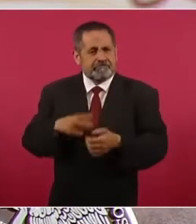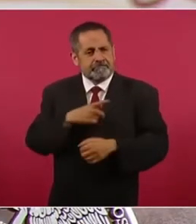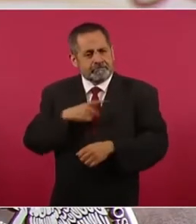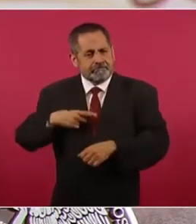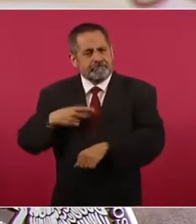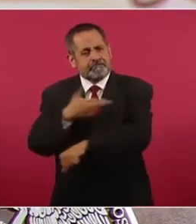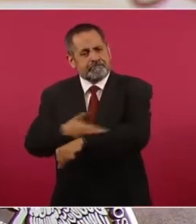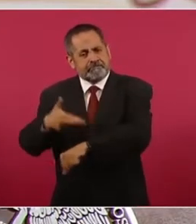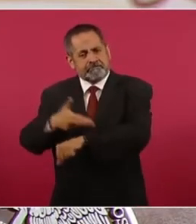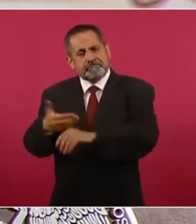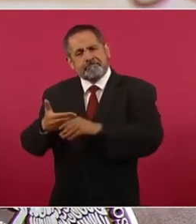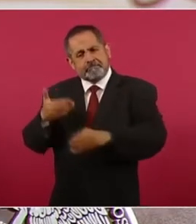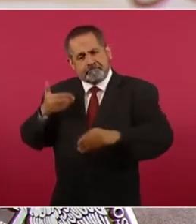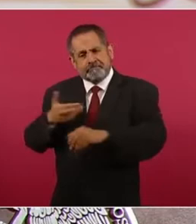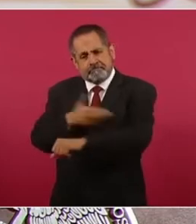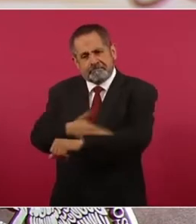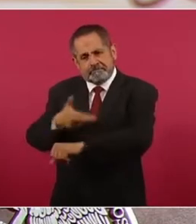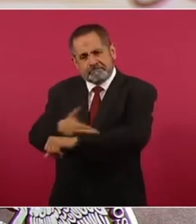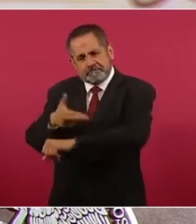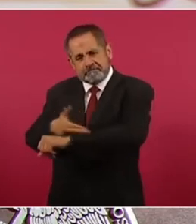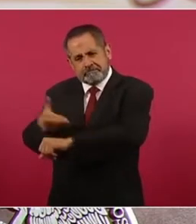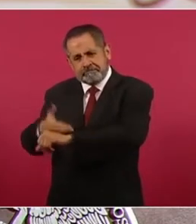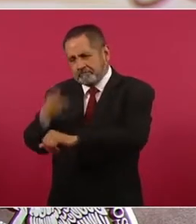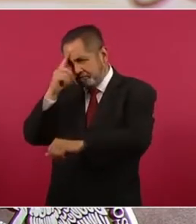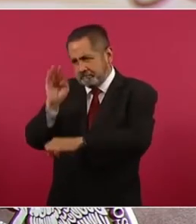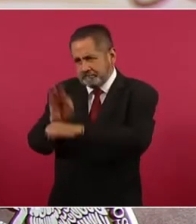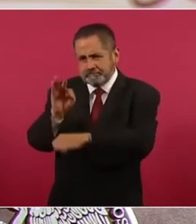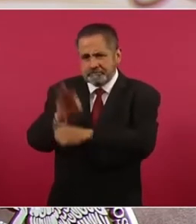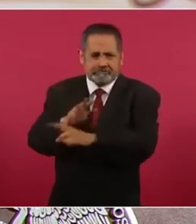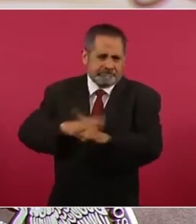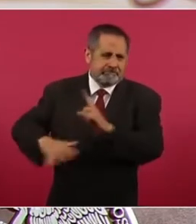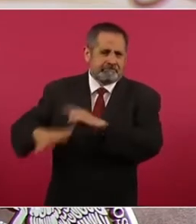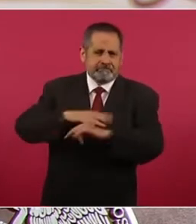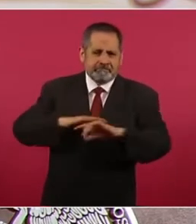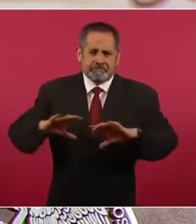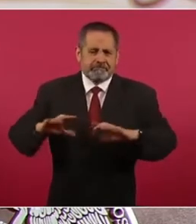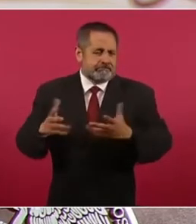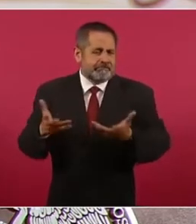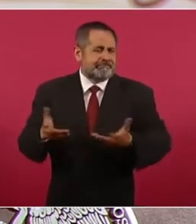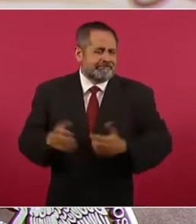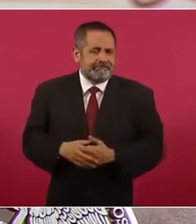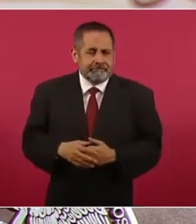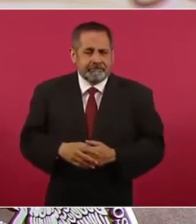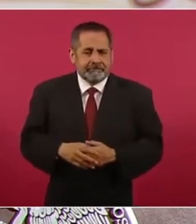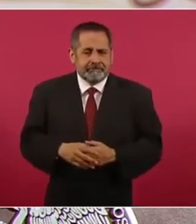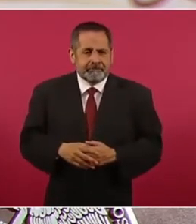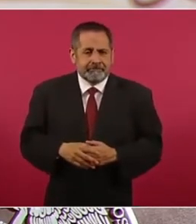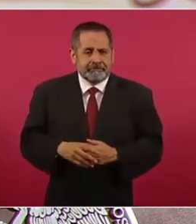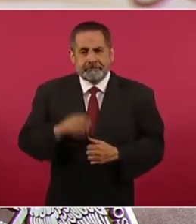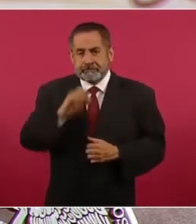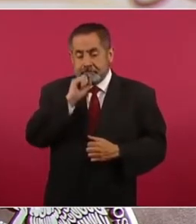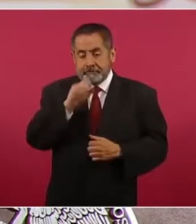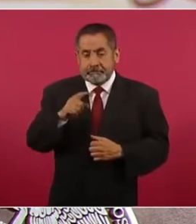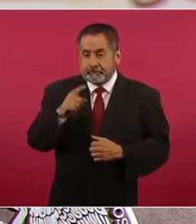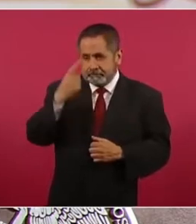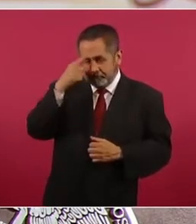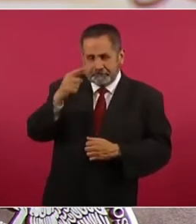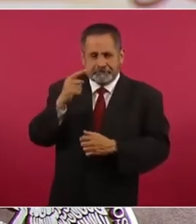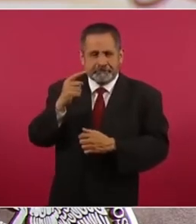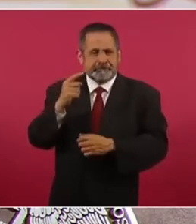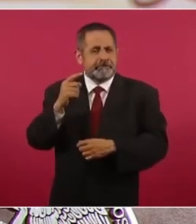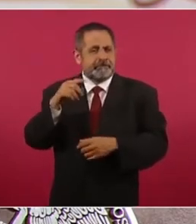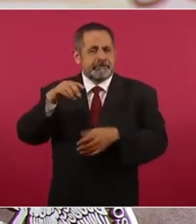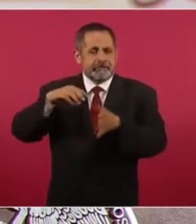mitigación en favor del medio ambiente. Además de la reforestación del